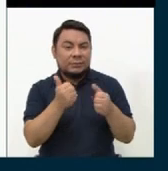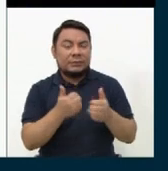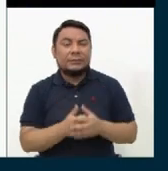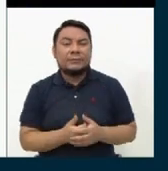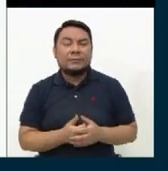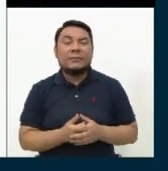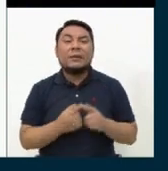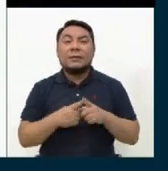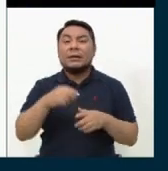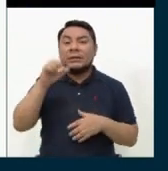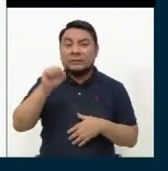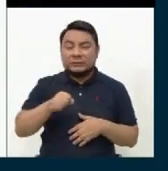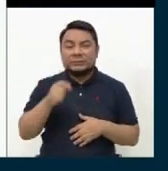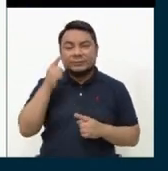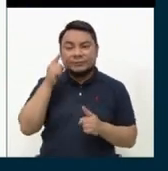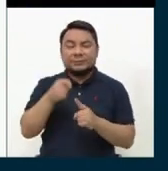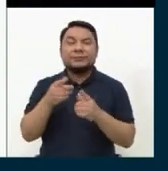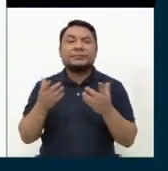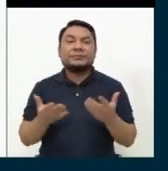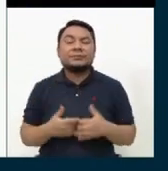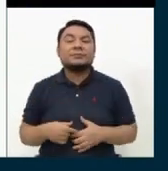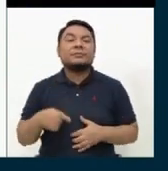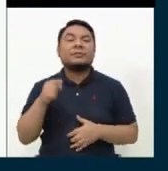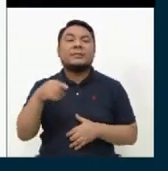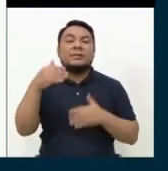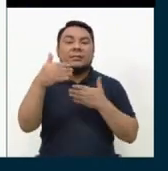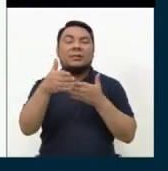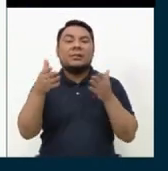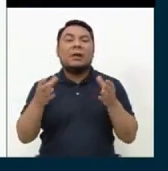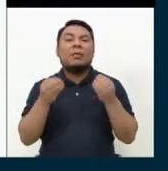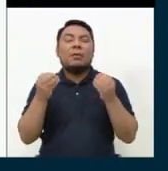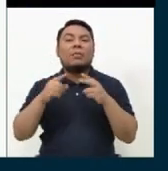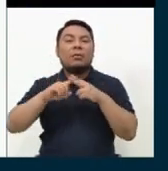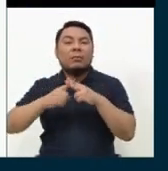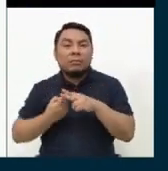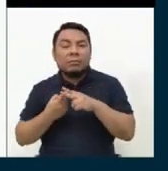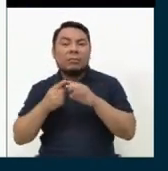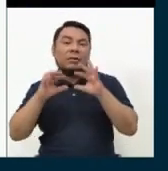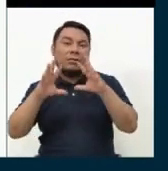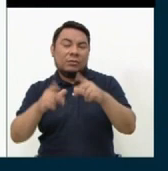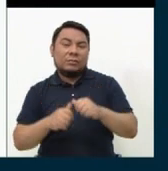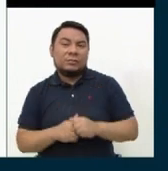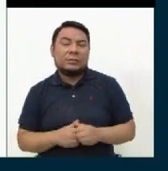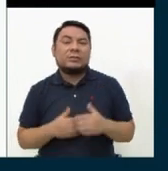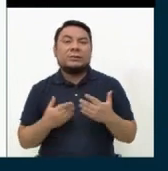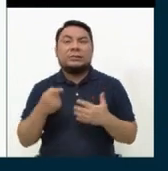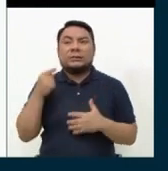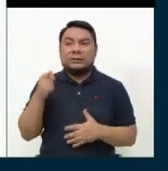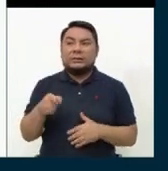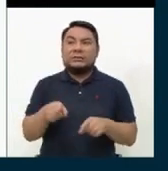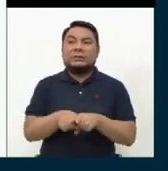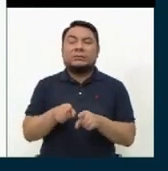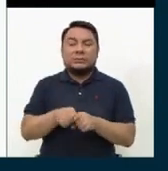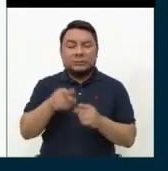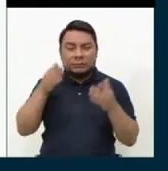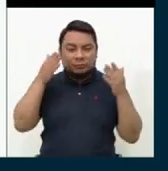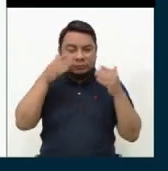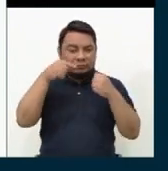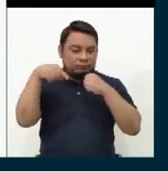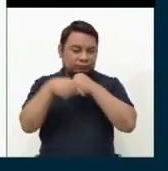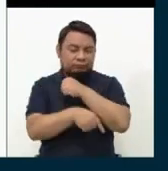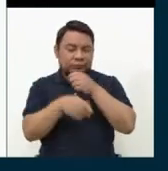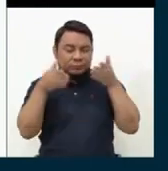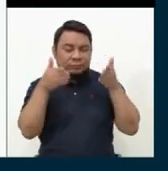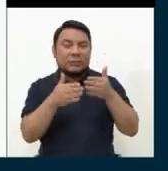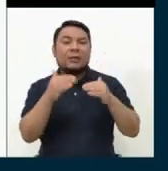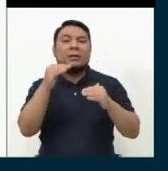Lo que sí deberíamos atacar es el centro medular de cómo se genera la delincuencia. Y eso es justamente atacar el problema de